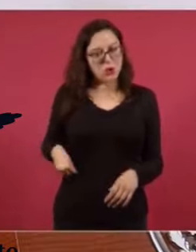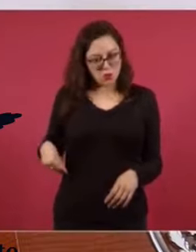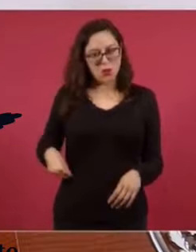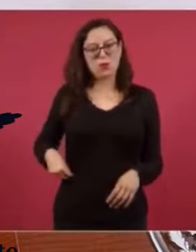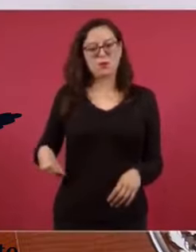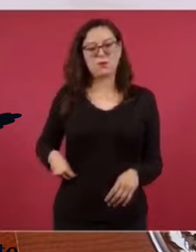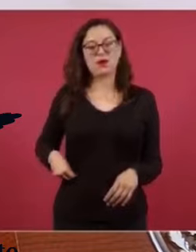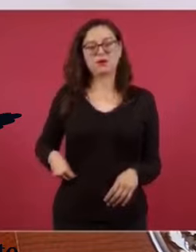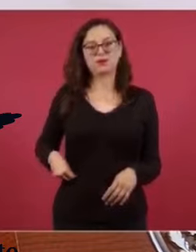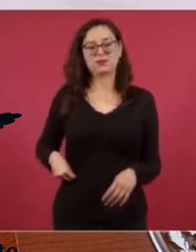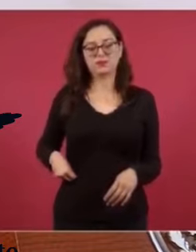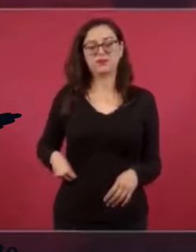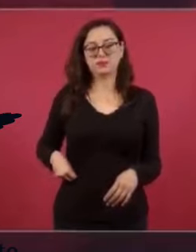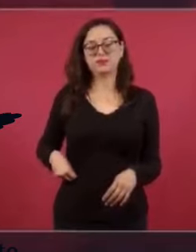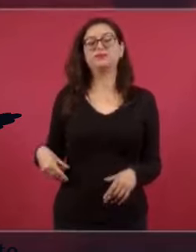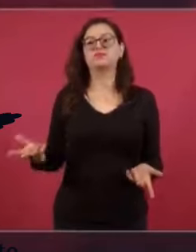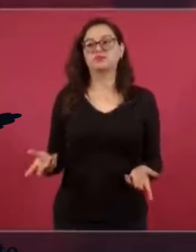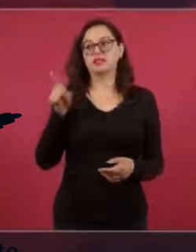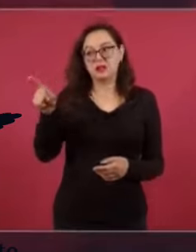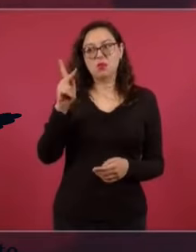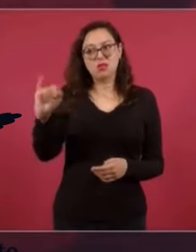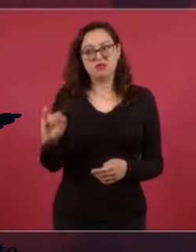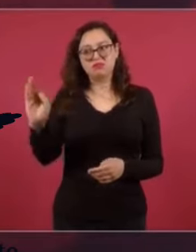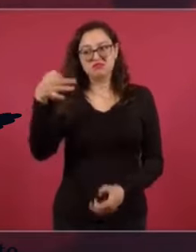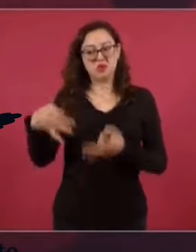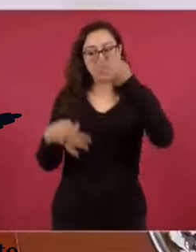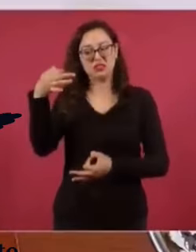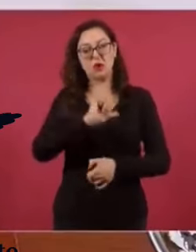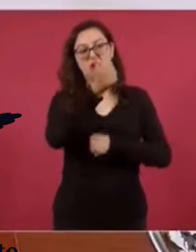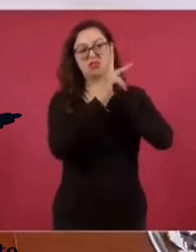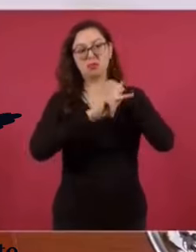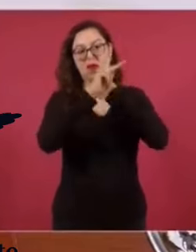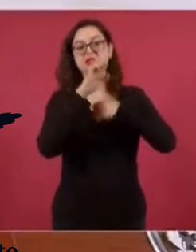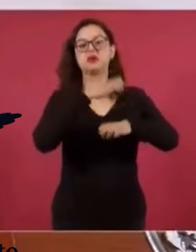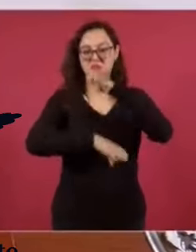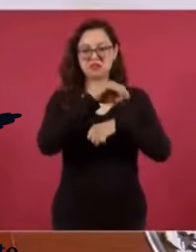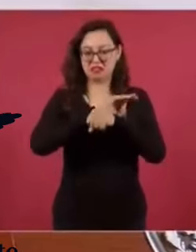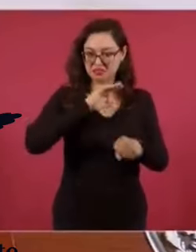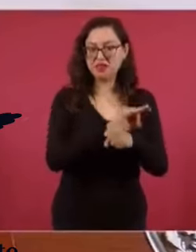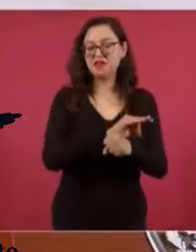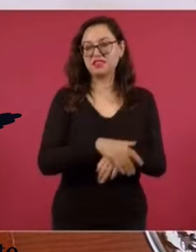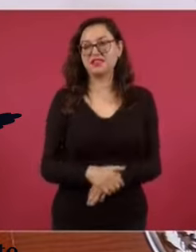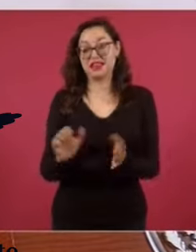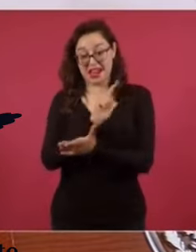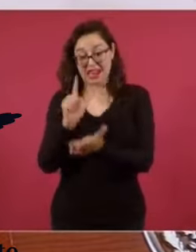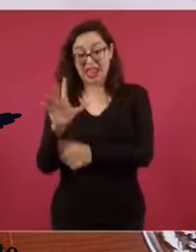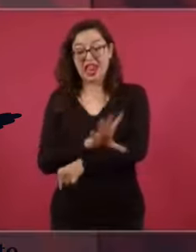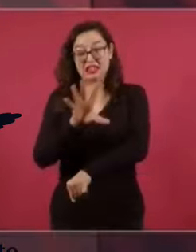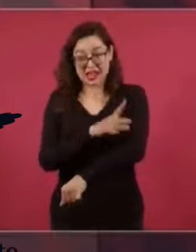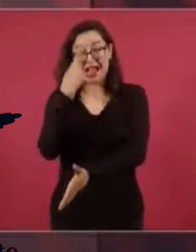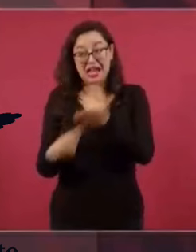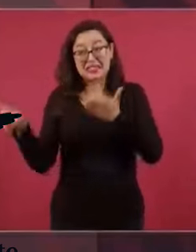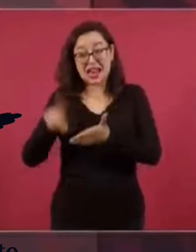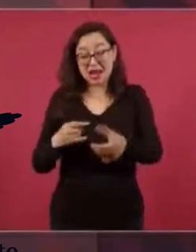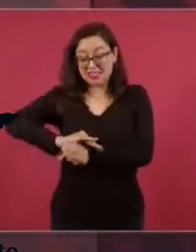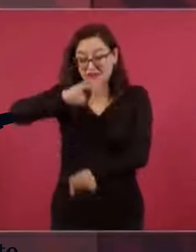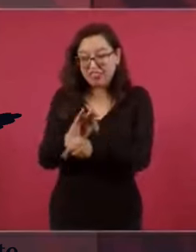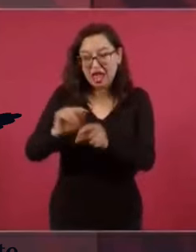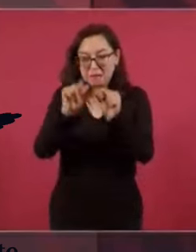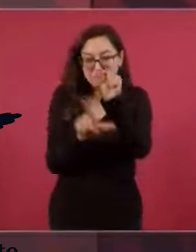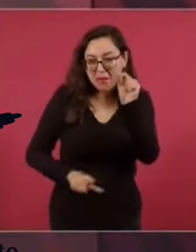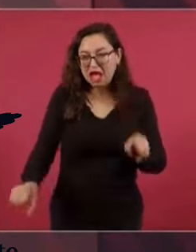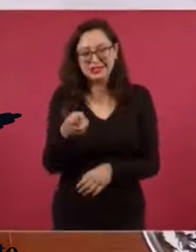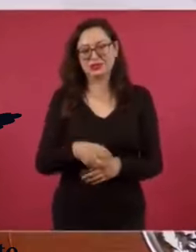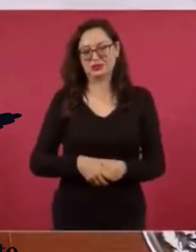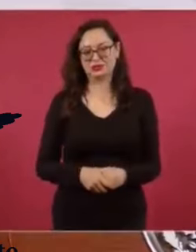que digan si no, por defender empresas extranjeras, cancelaron la ley eléctrica, que era para beneficiar a los